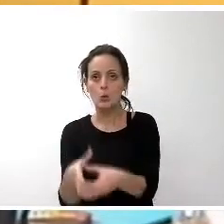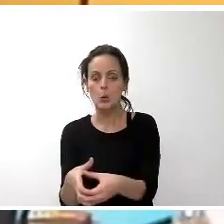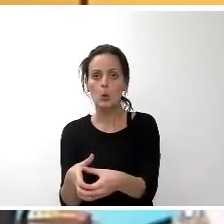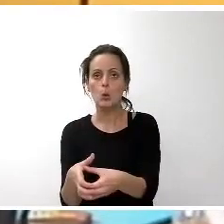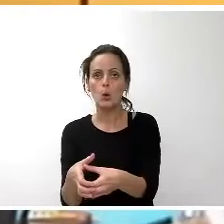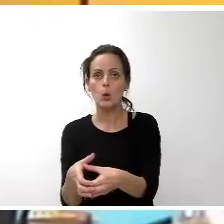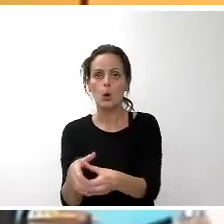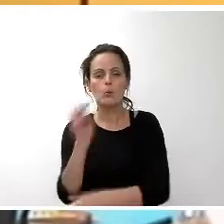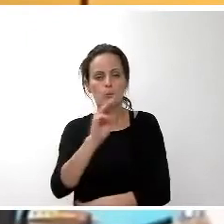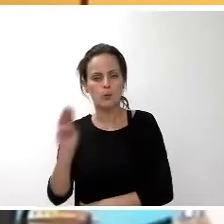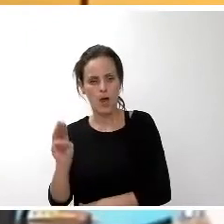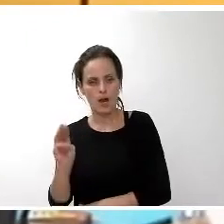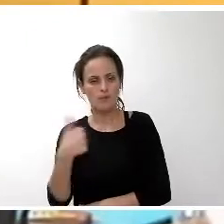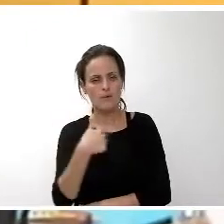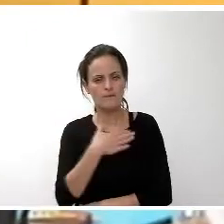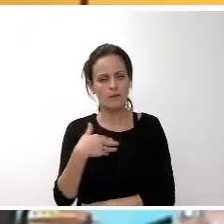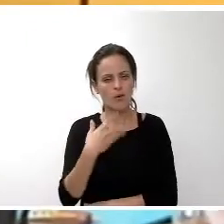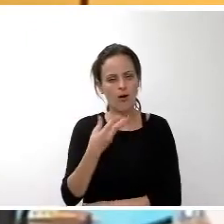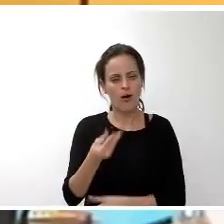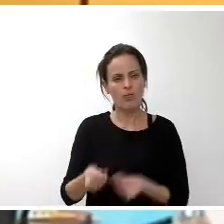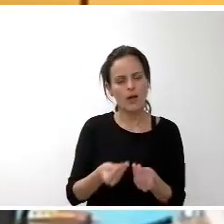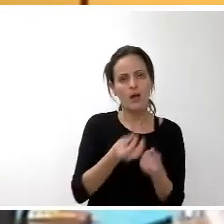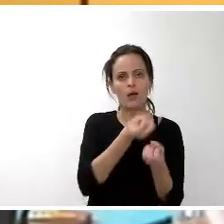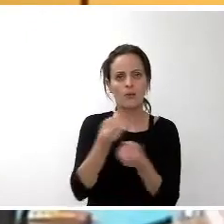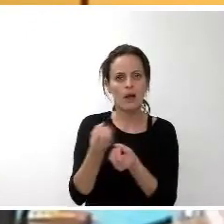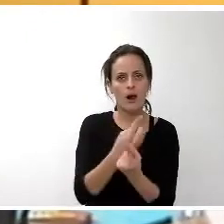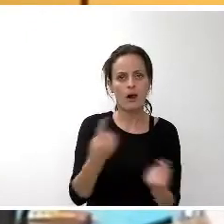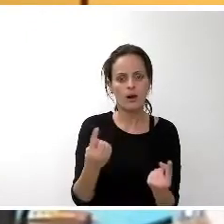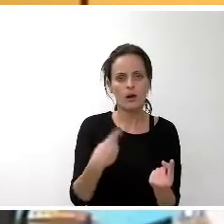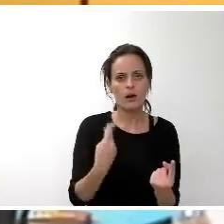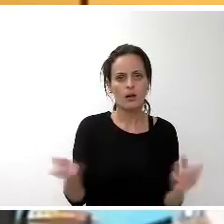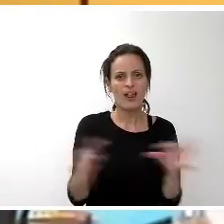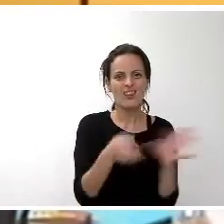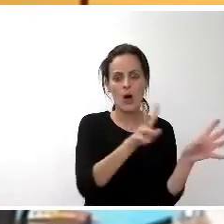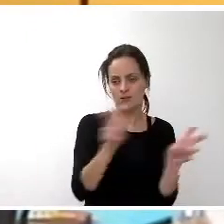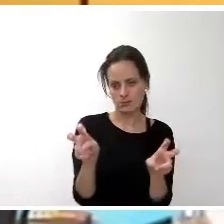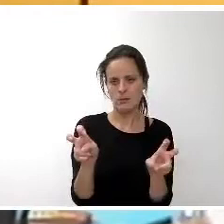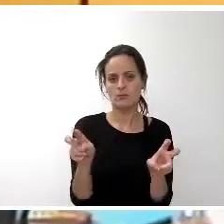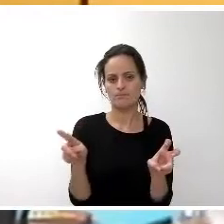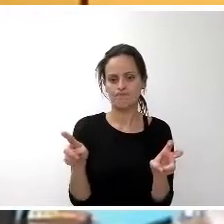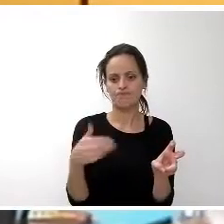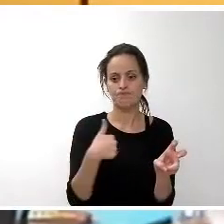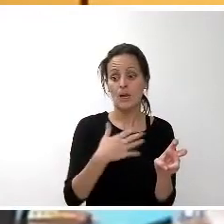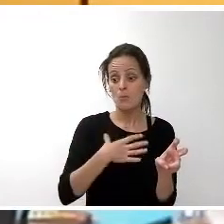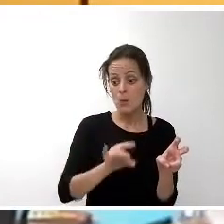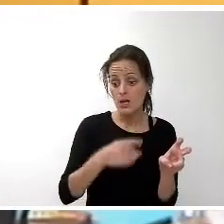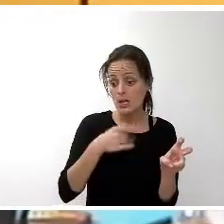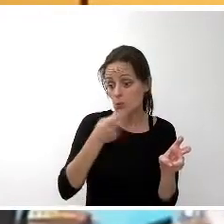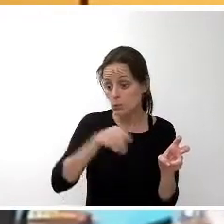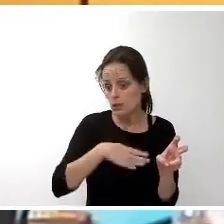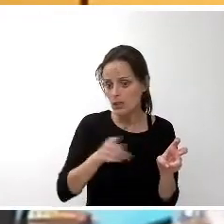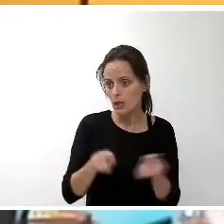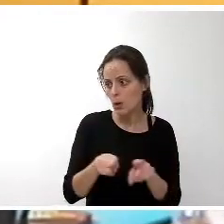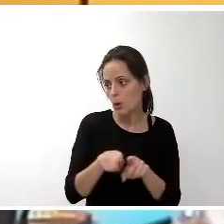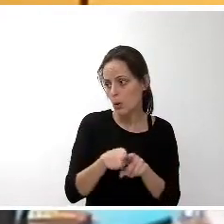hacer algunos comentarios respecto a cuestiones que ustedes plantean que probablemente surgen del desconocimiento